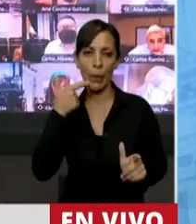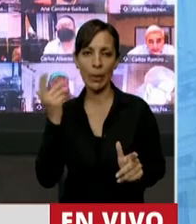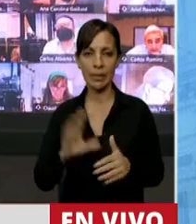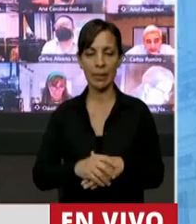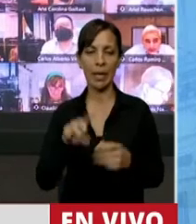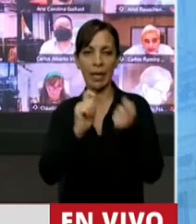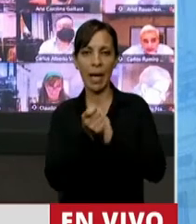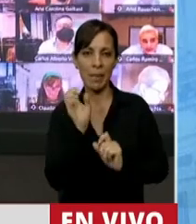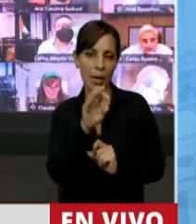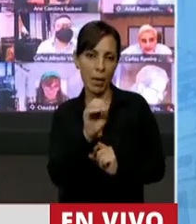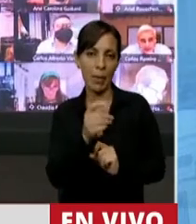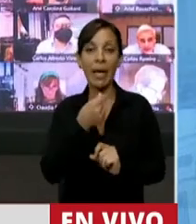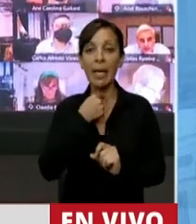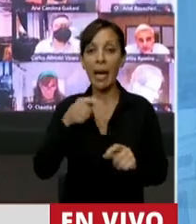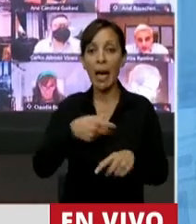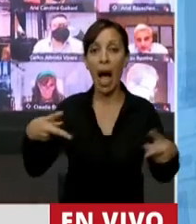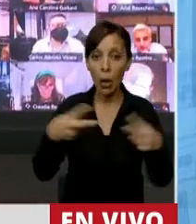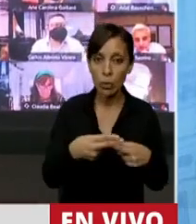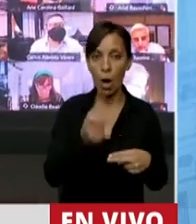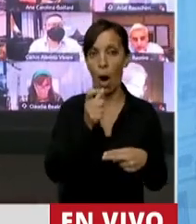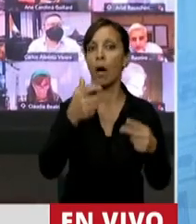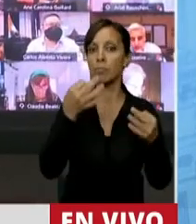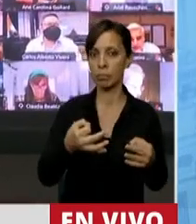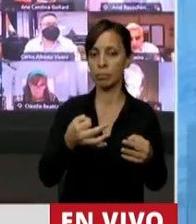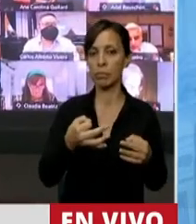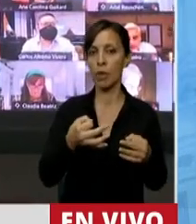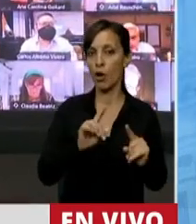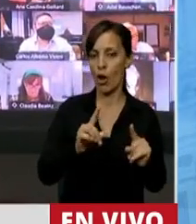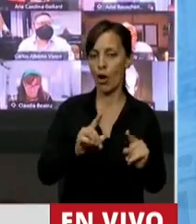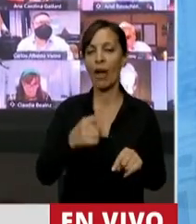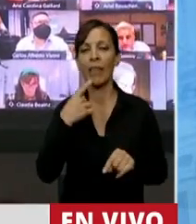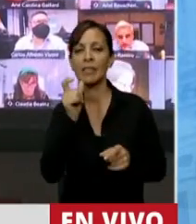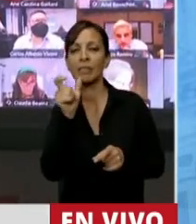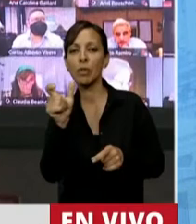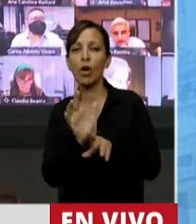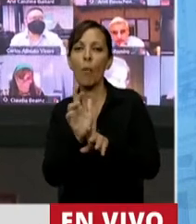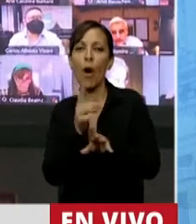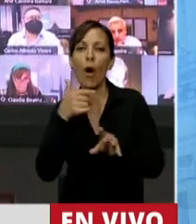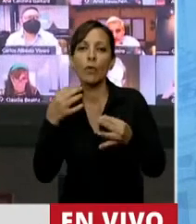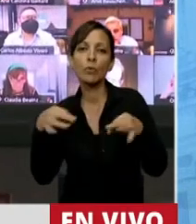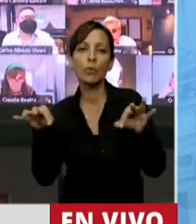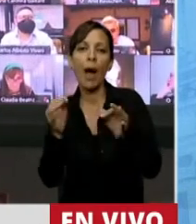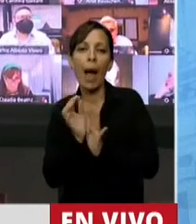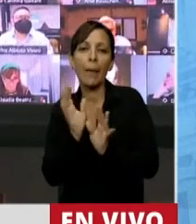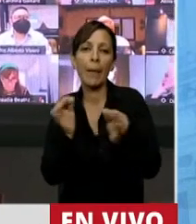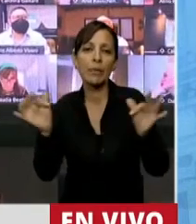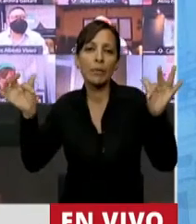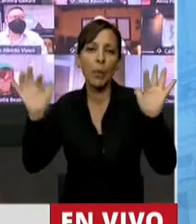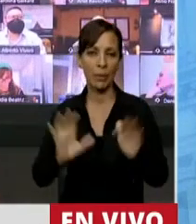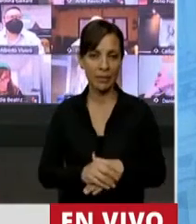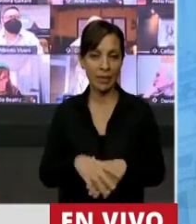cambiándonos los nombres, cuando quieren hablar de ajuste no hablan de ajuste, hablan de una suerte de sintonía fina. Fíjense qué